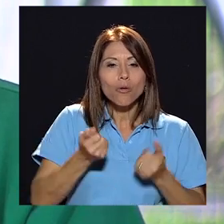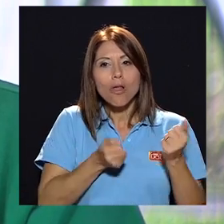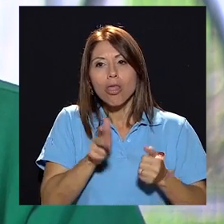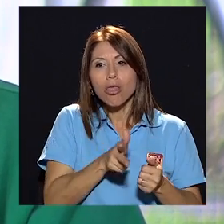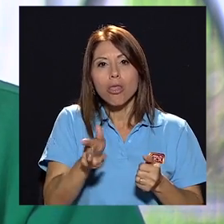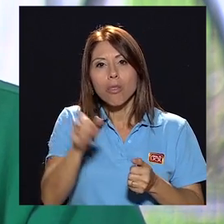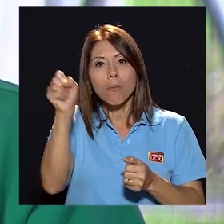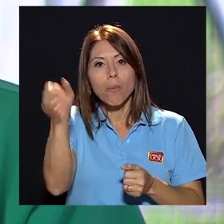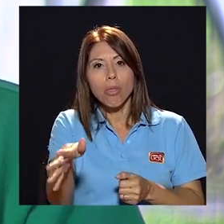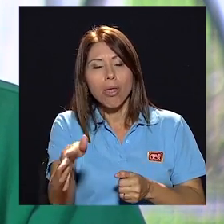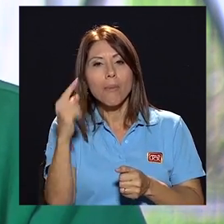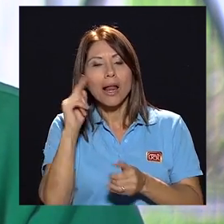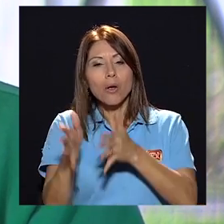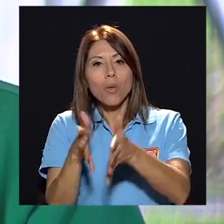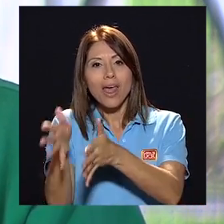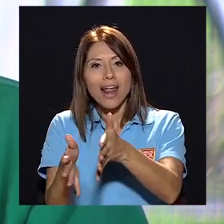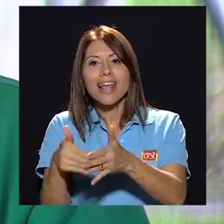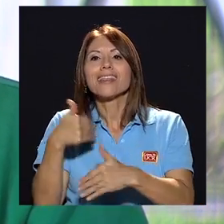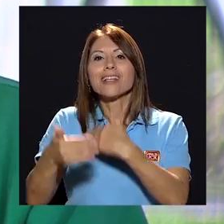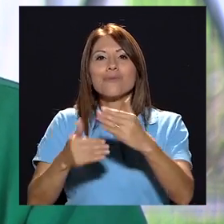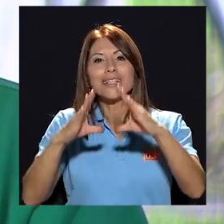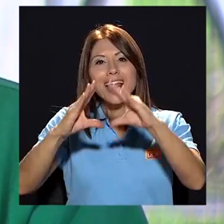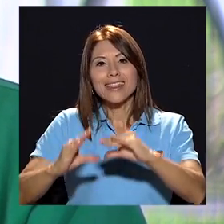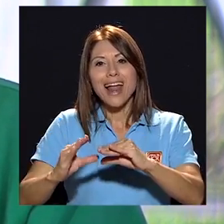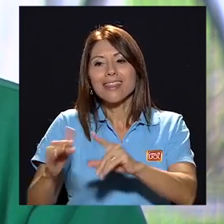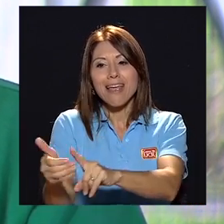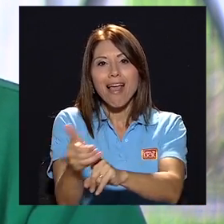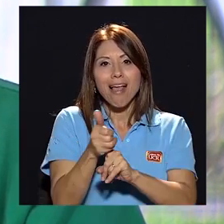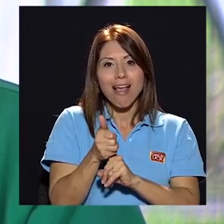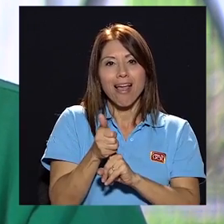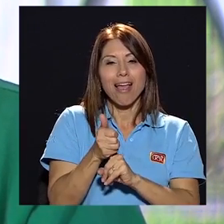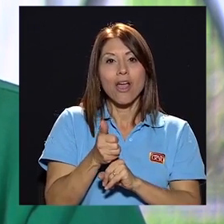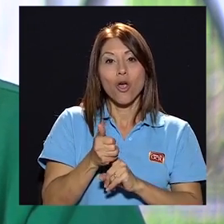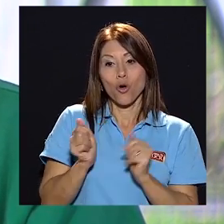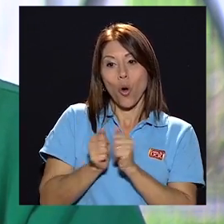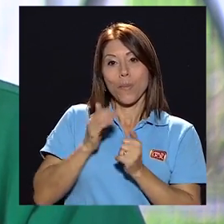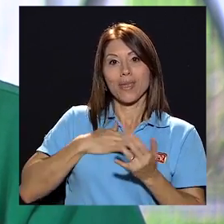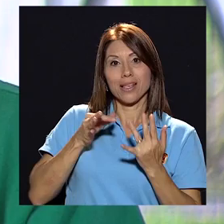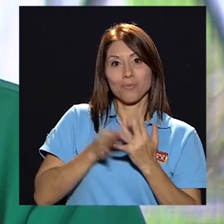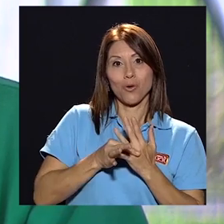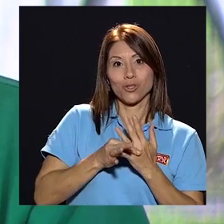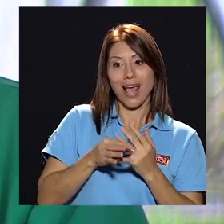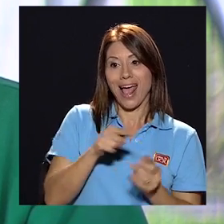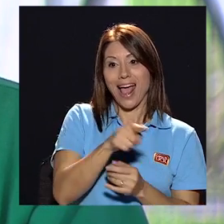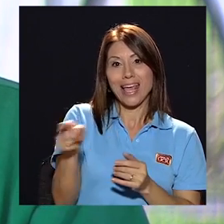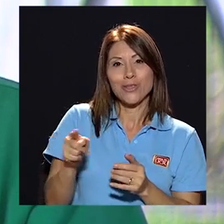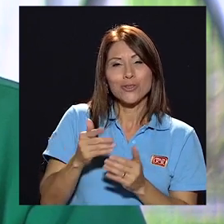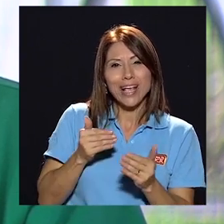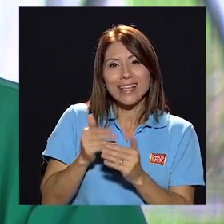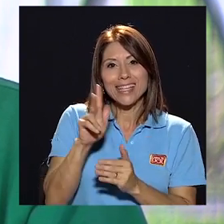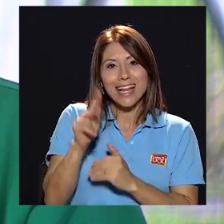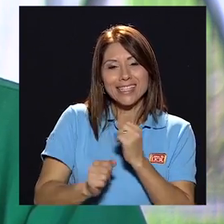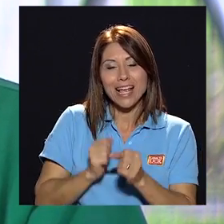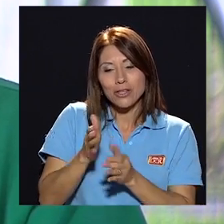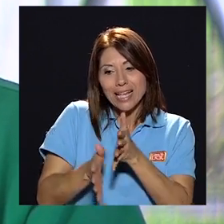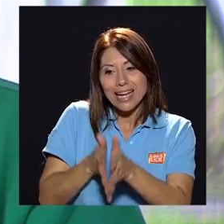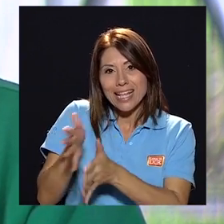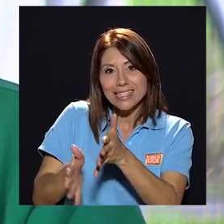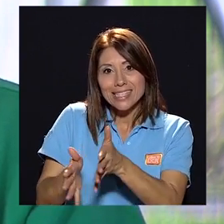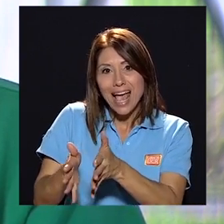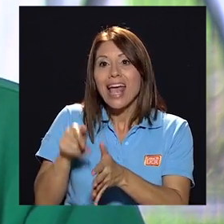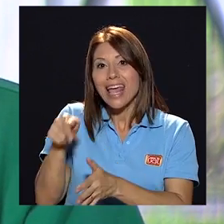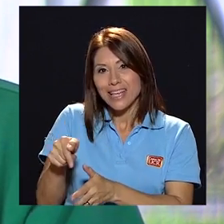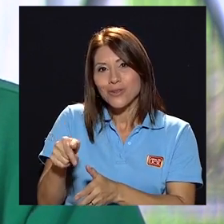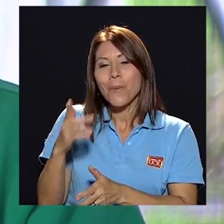salían a tarde recogerlos, y junto con mi esposa, a al menos dos de ellos les dimos casi tres años de crianza. Eso es parte de una cultura que mi padre y